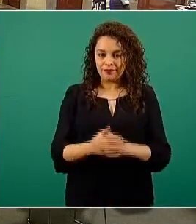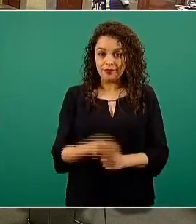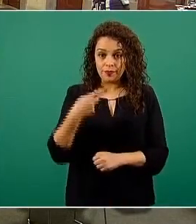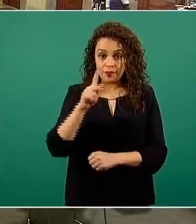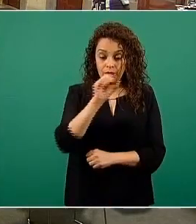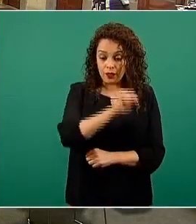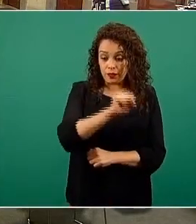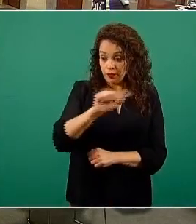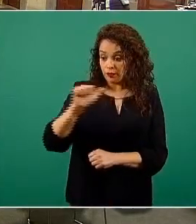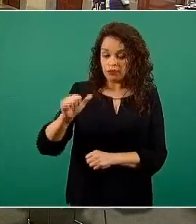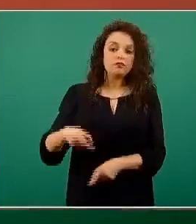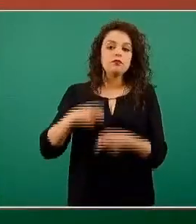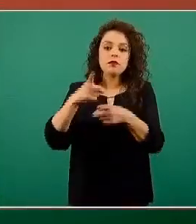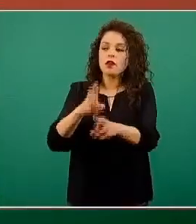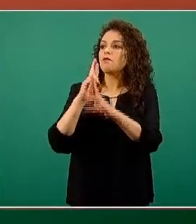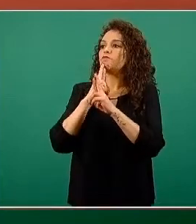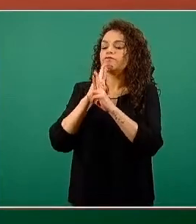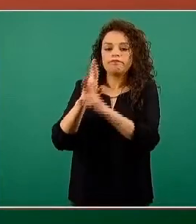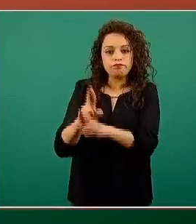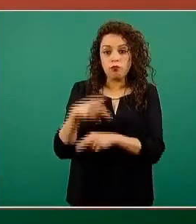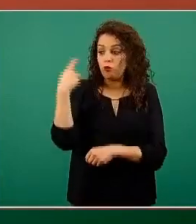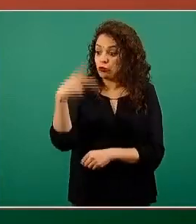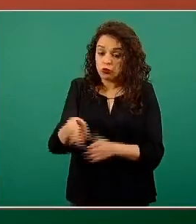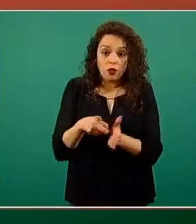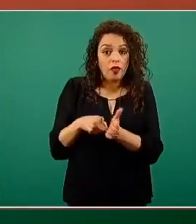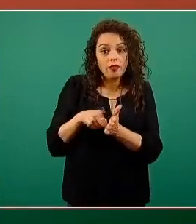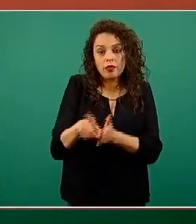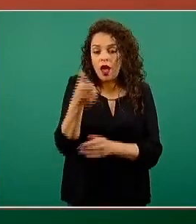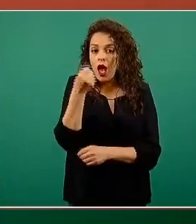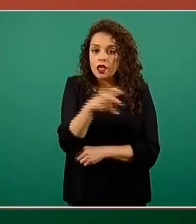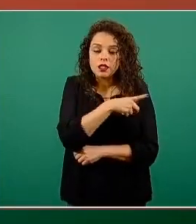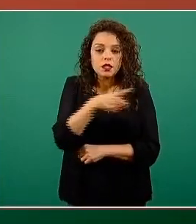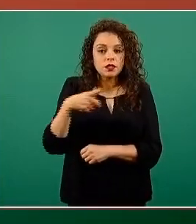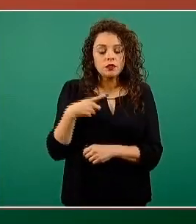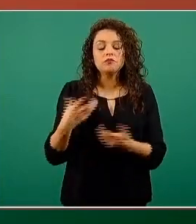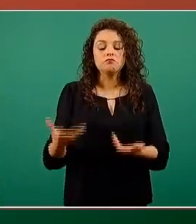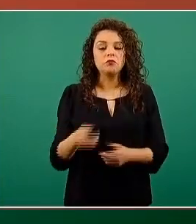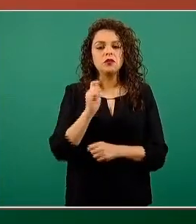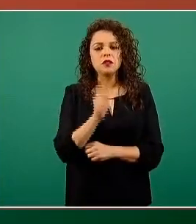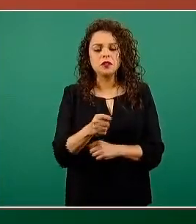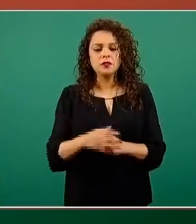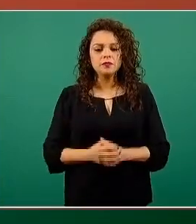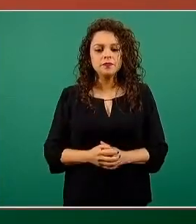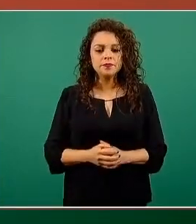respondió, como corresponde a su derecho, a esta